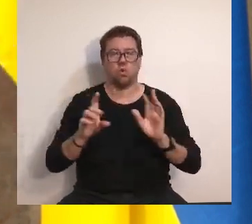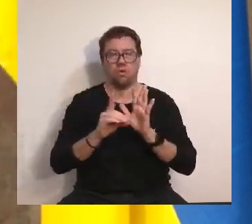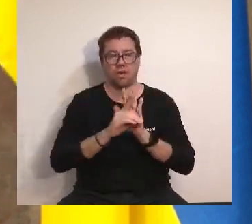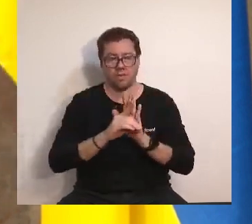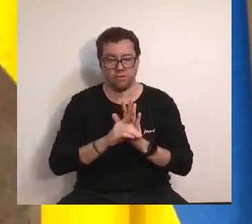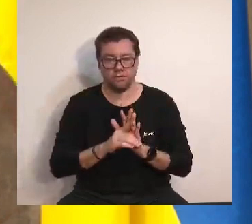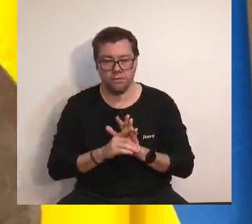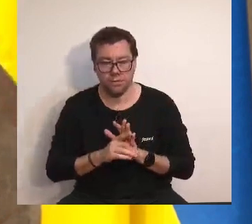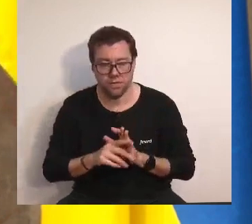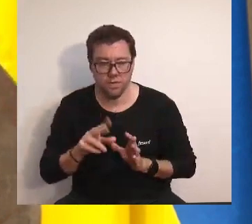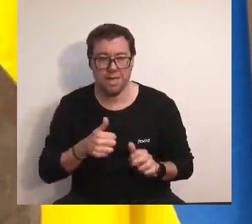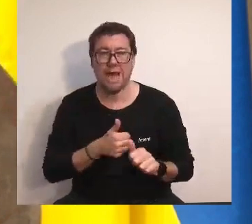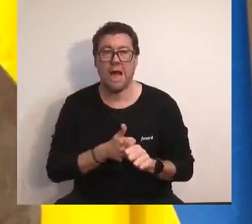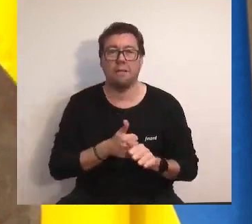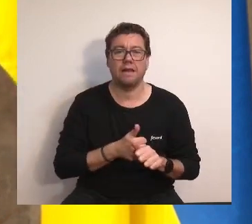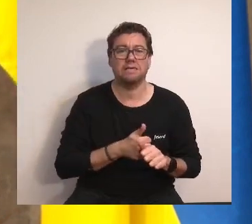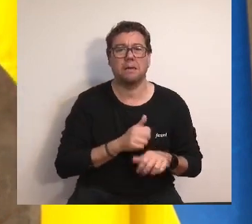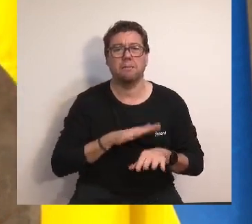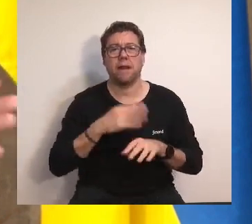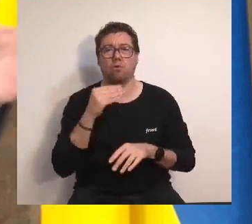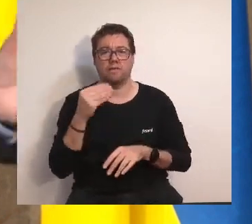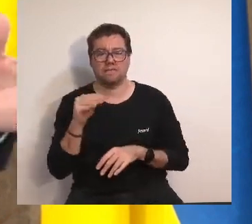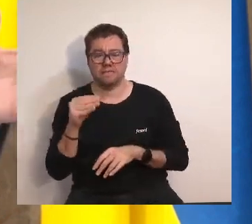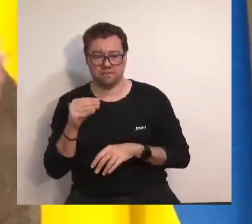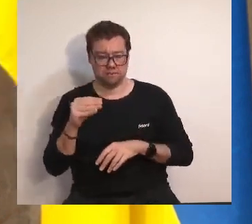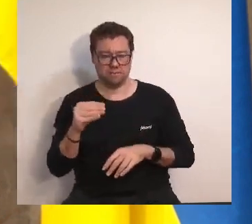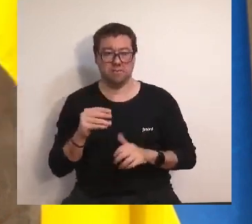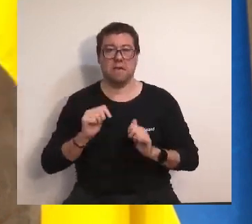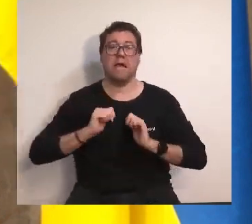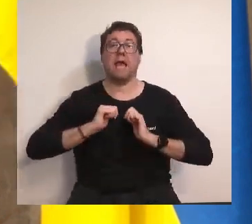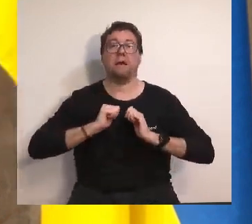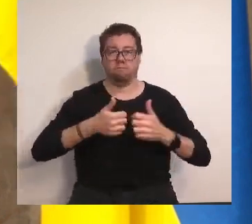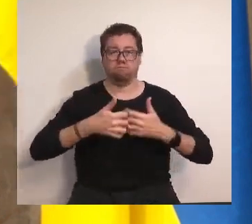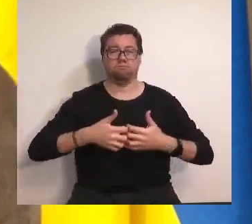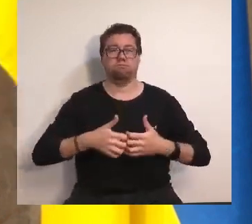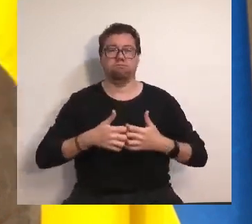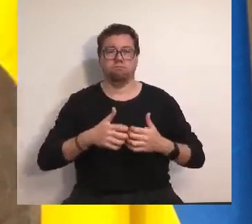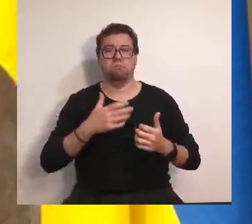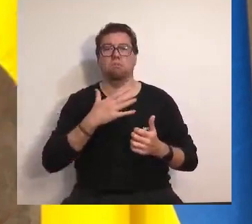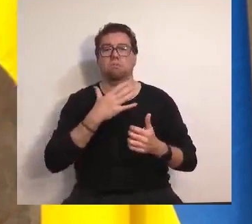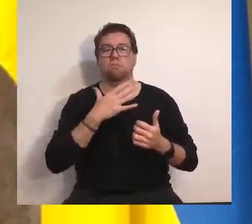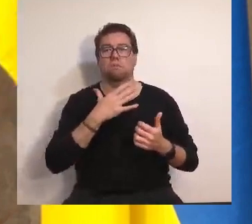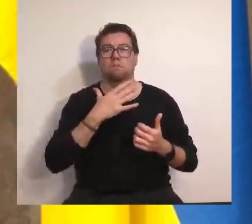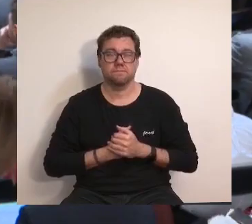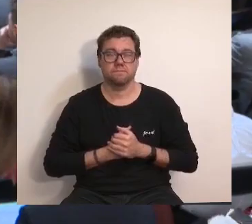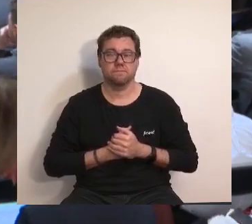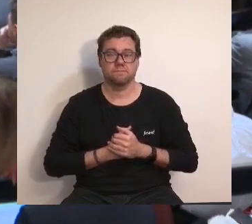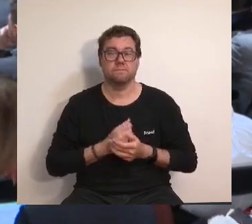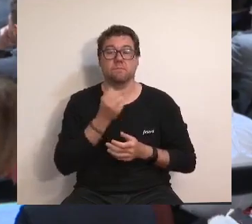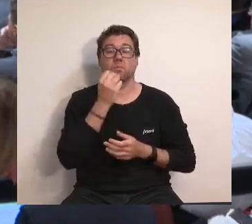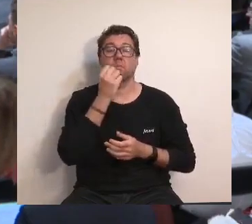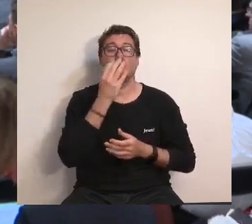y con avales para los jóvenes, ponemos en marcha y podemos aterrizar esta estrategia.